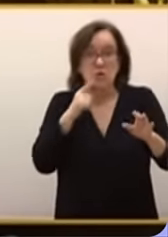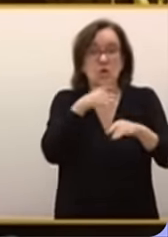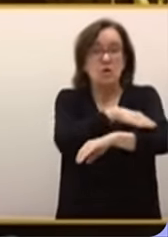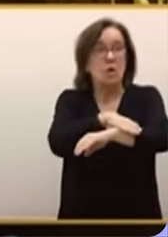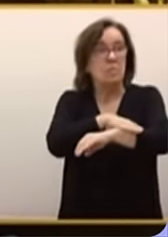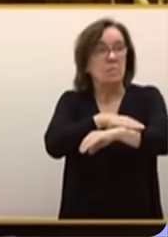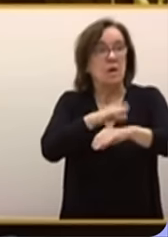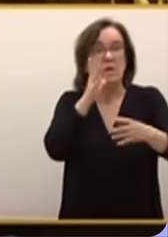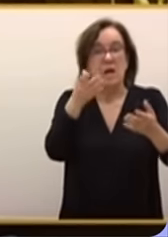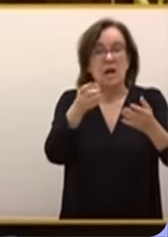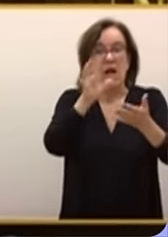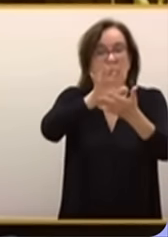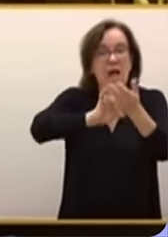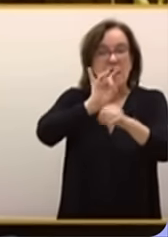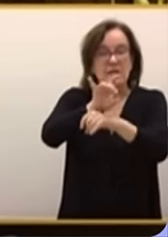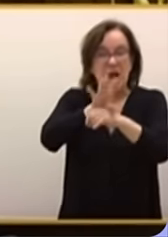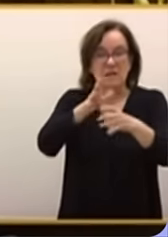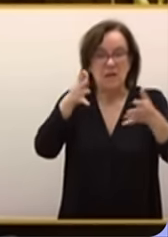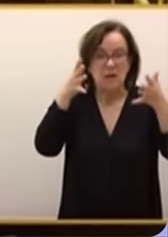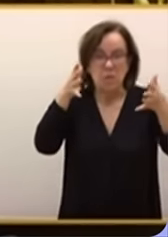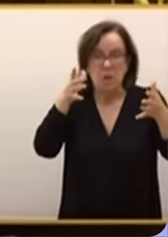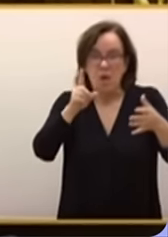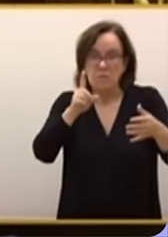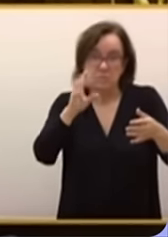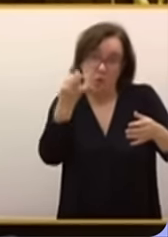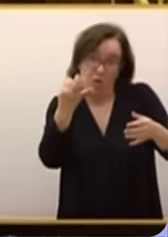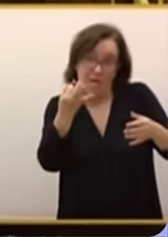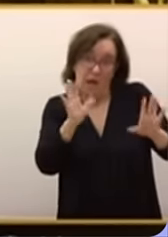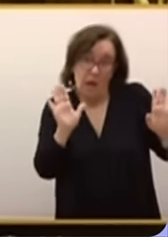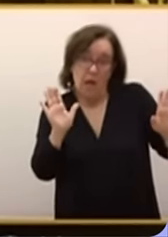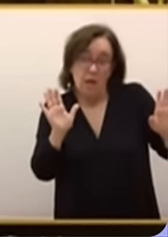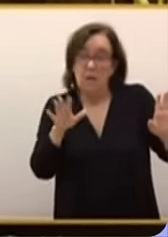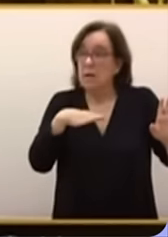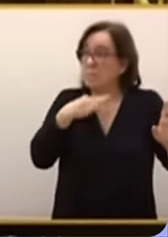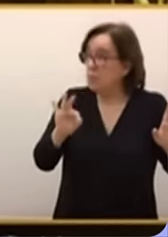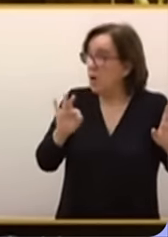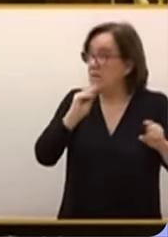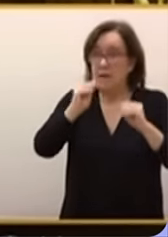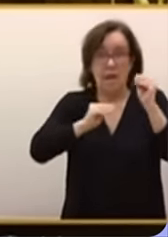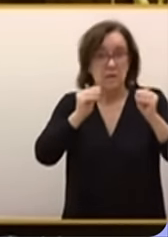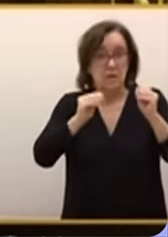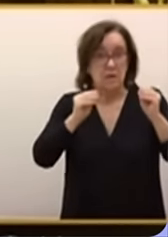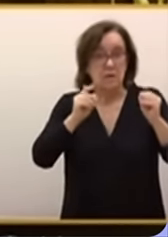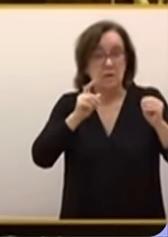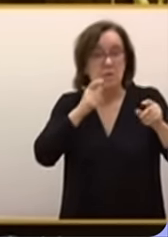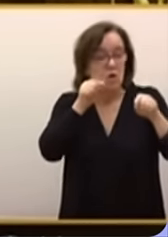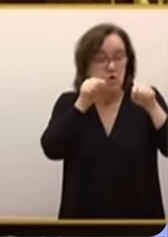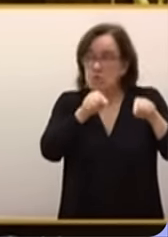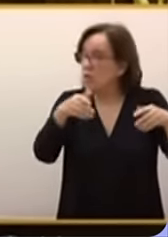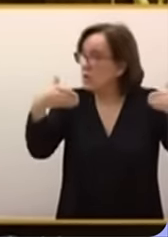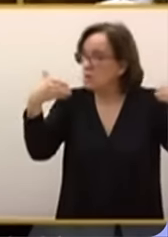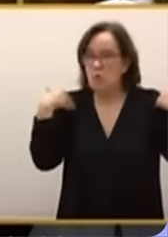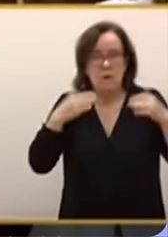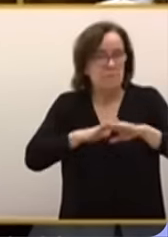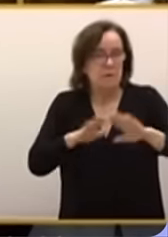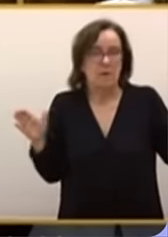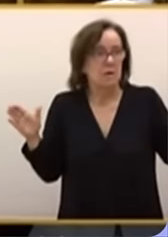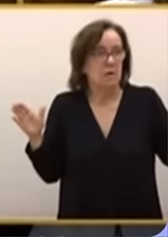gobierno acepte recibir cartas de recomendación de quien no debe y que puedan llegar a ser atendidas es su responsabilidad.